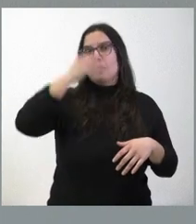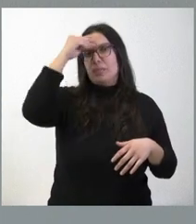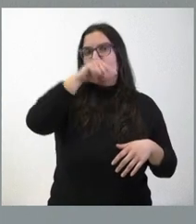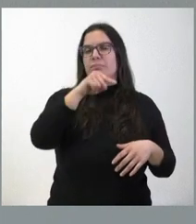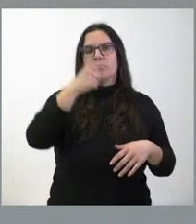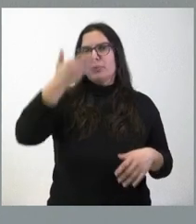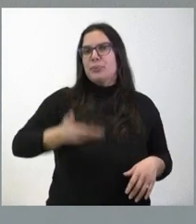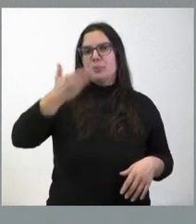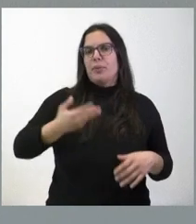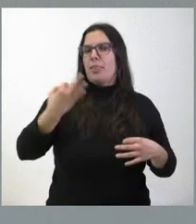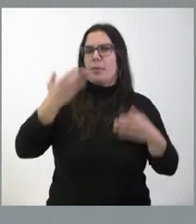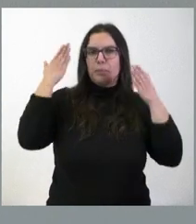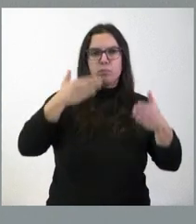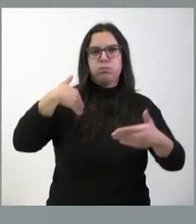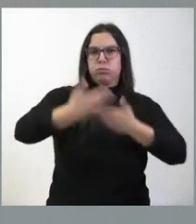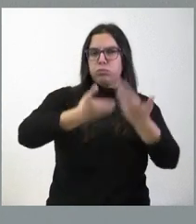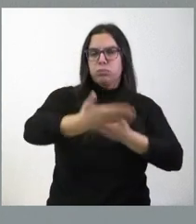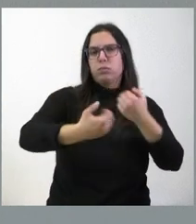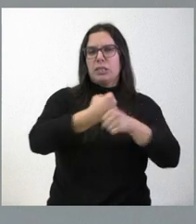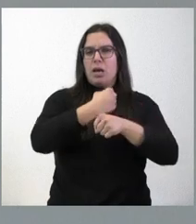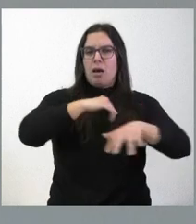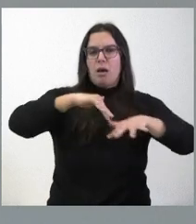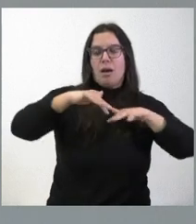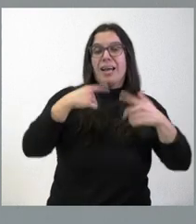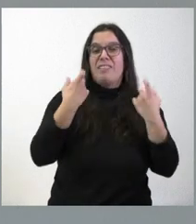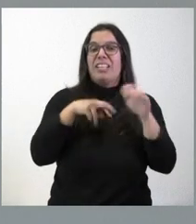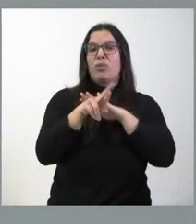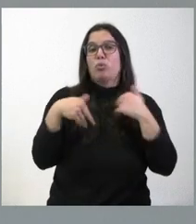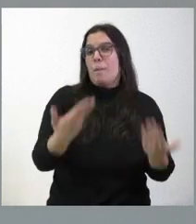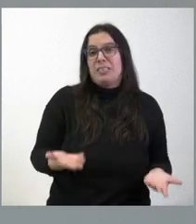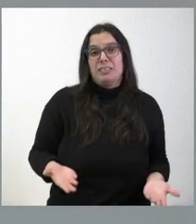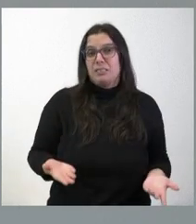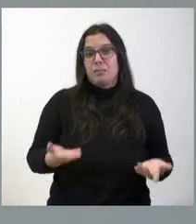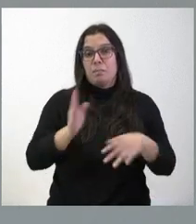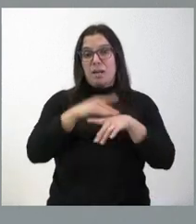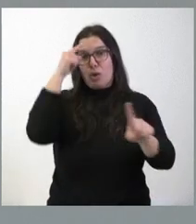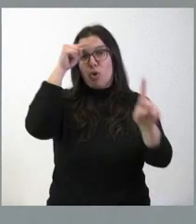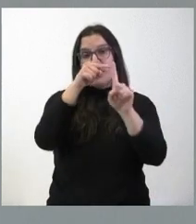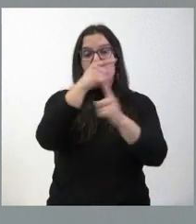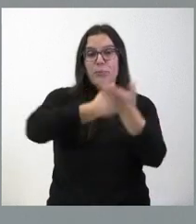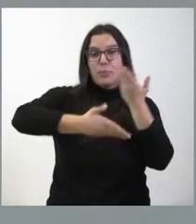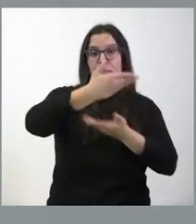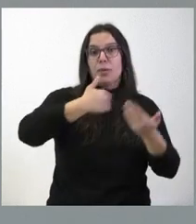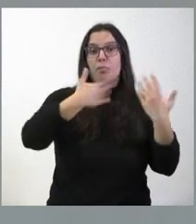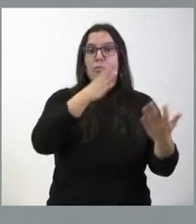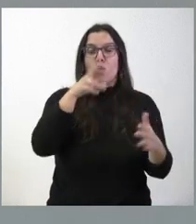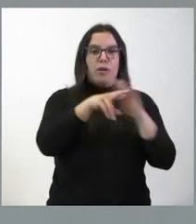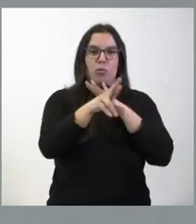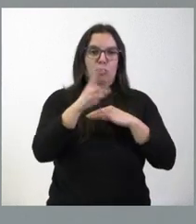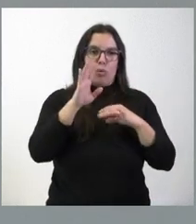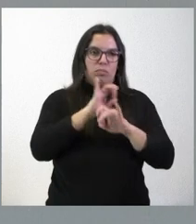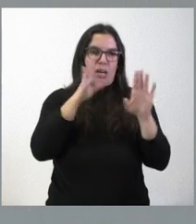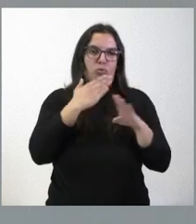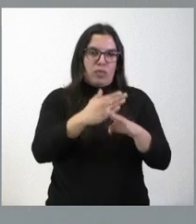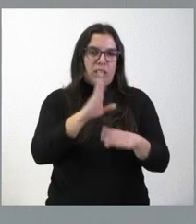seguir trabajando y lo que hace falta es muchos más recursos en relación con ese objetivo, porque los que hay nos parecen claramente y